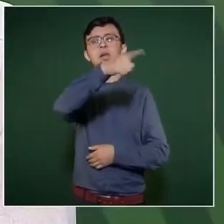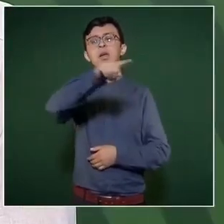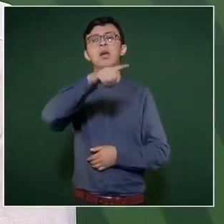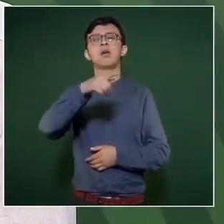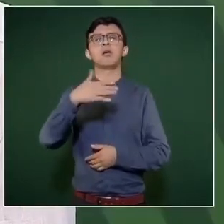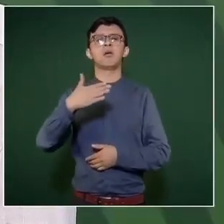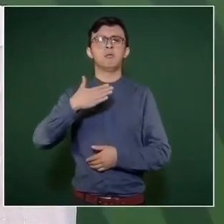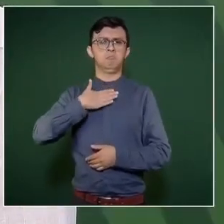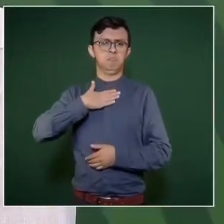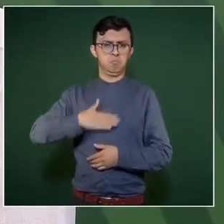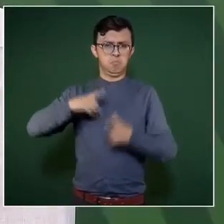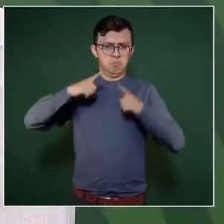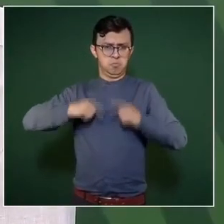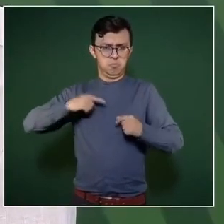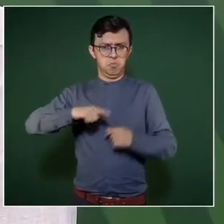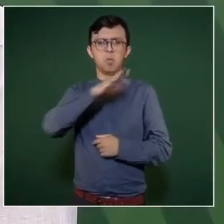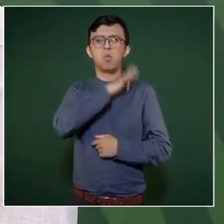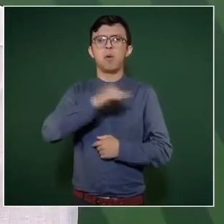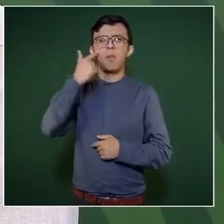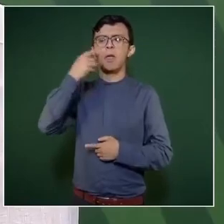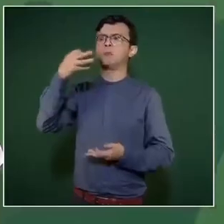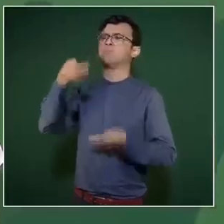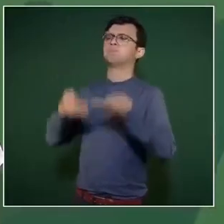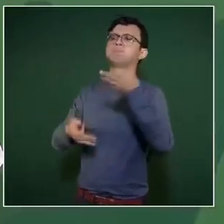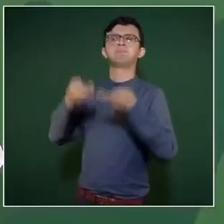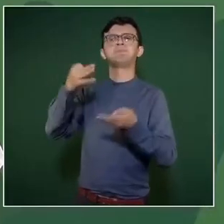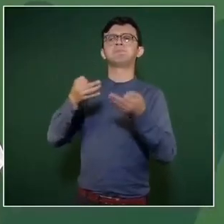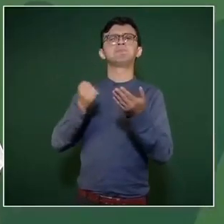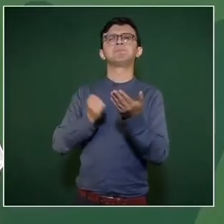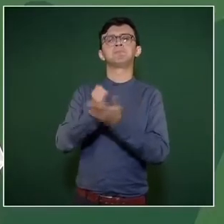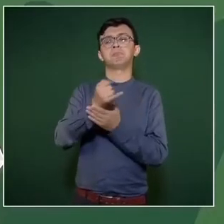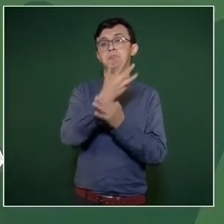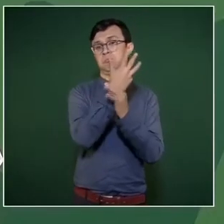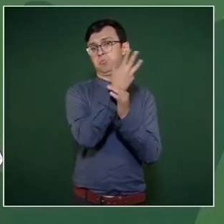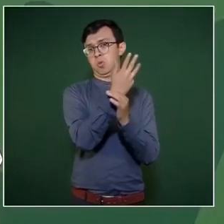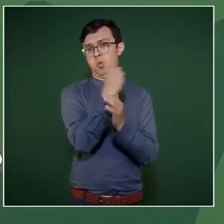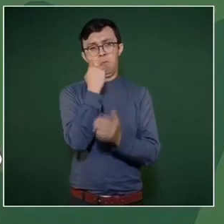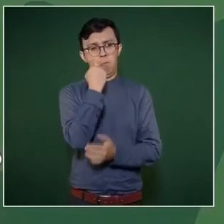resuelva lo que considere,